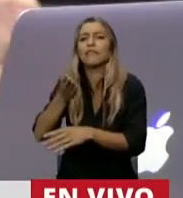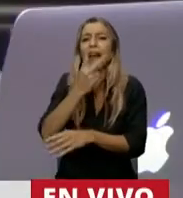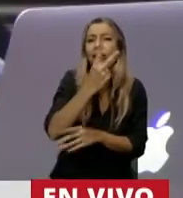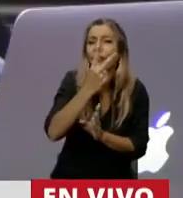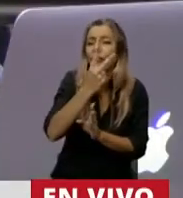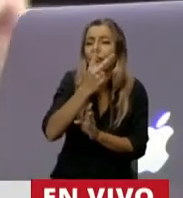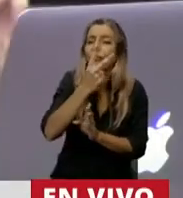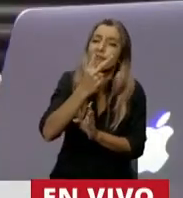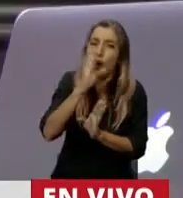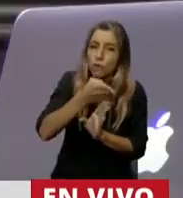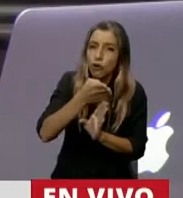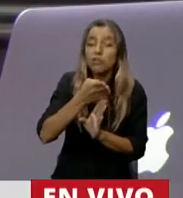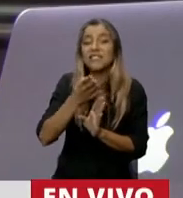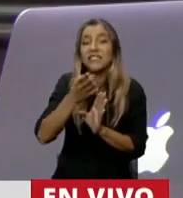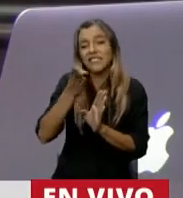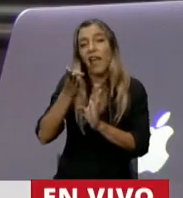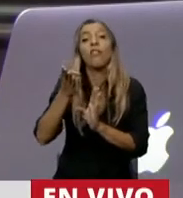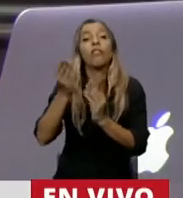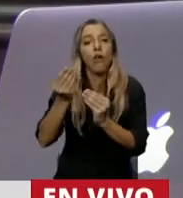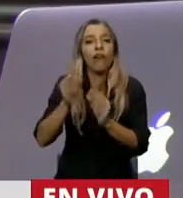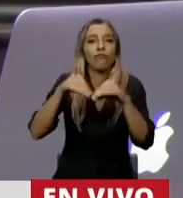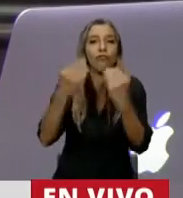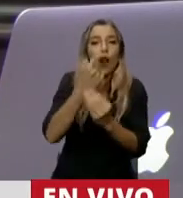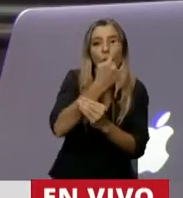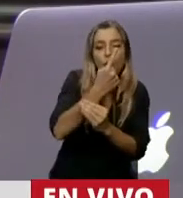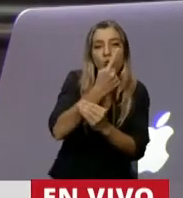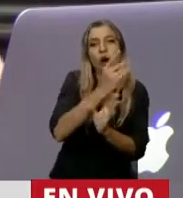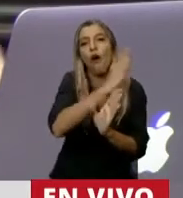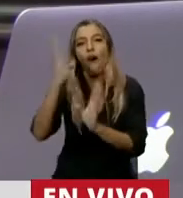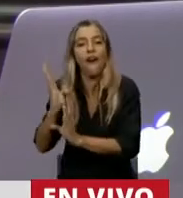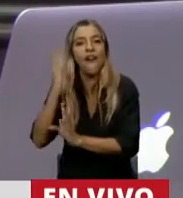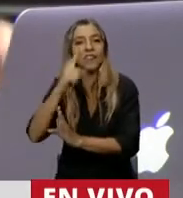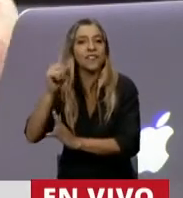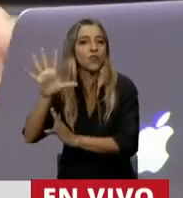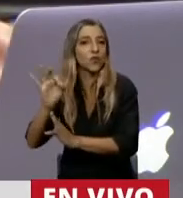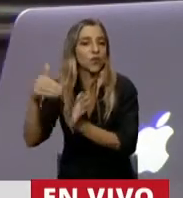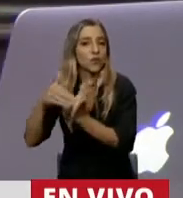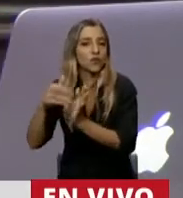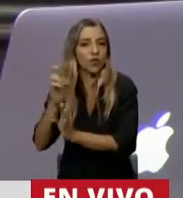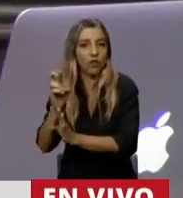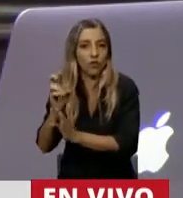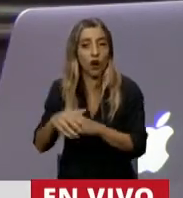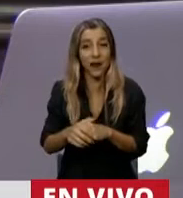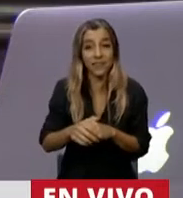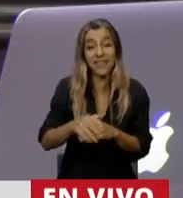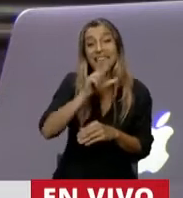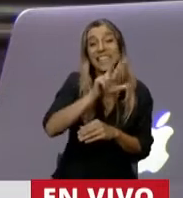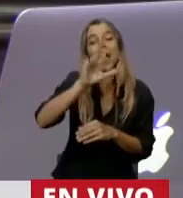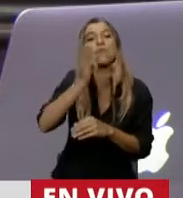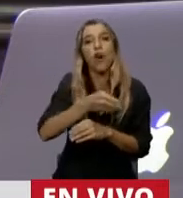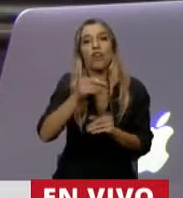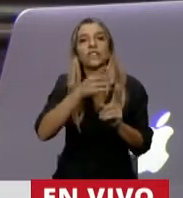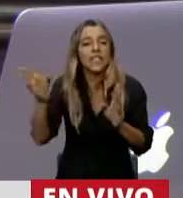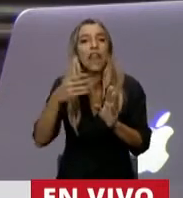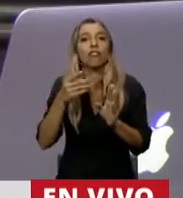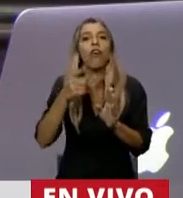% entre 1 y 50 millones de dólares. 3% entre 50 y 100 millones de dólares y 3,5 para